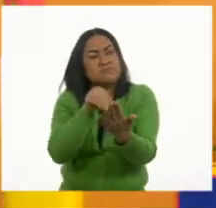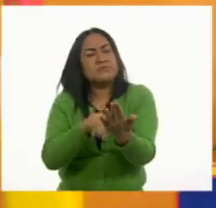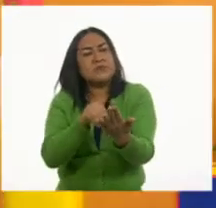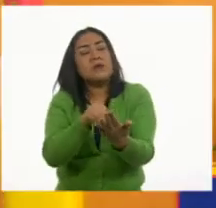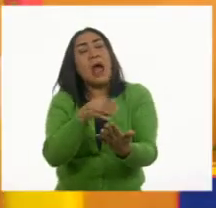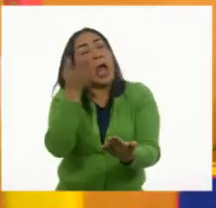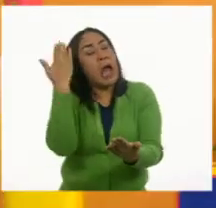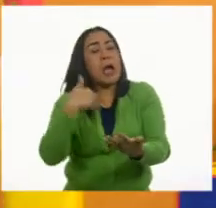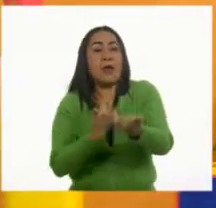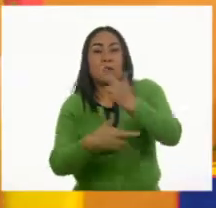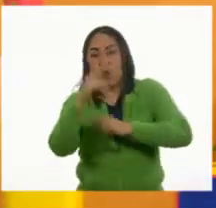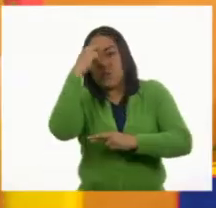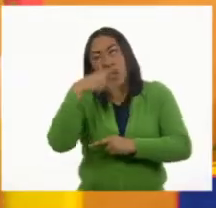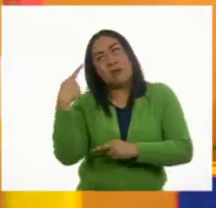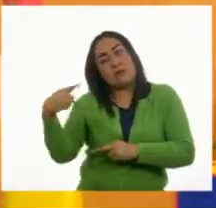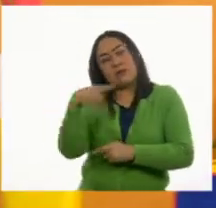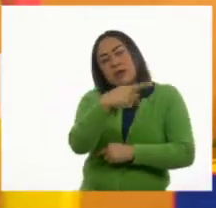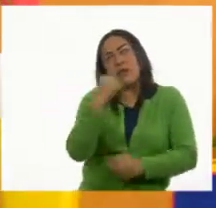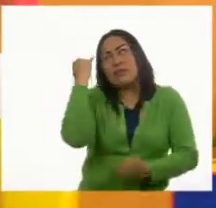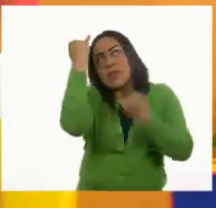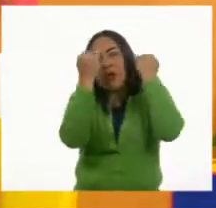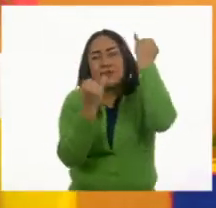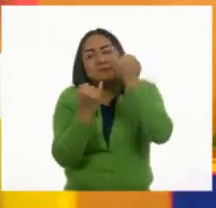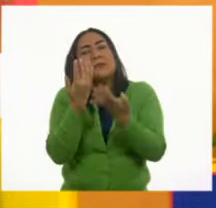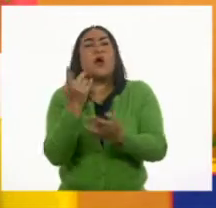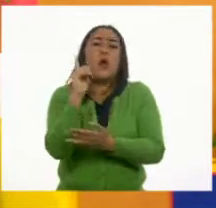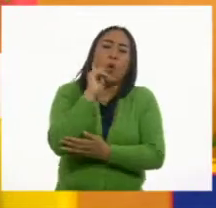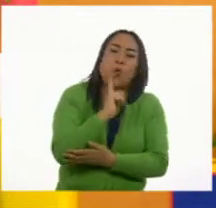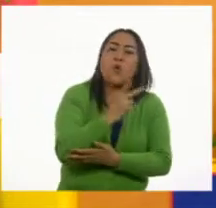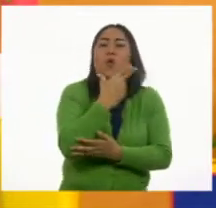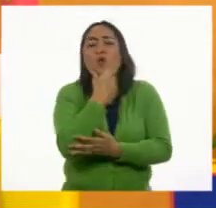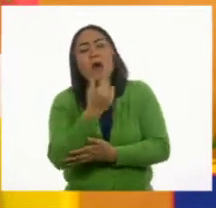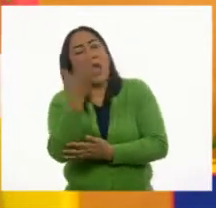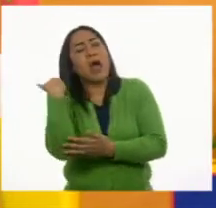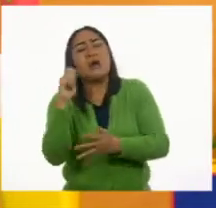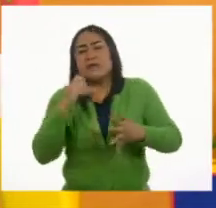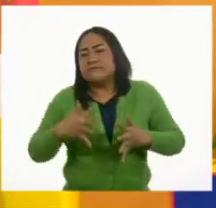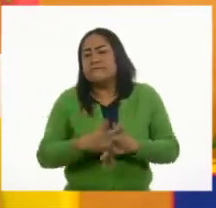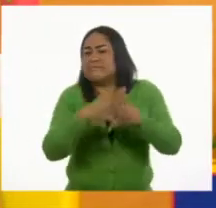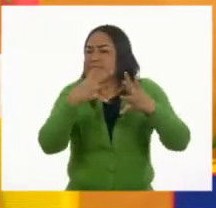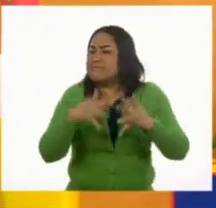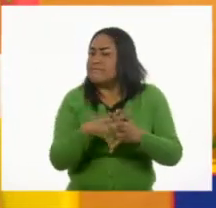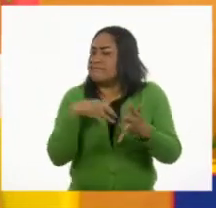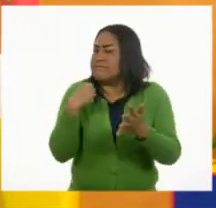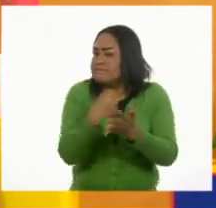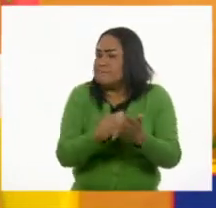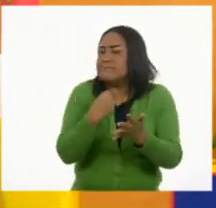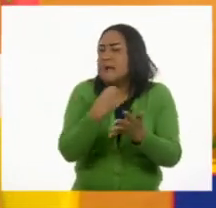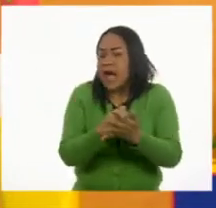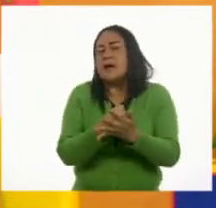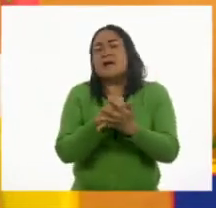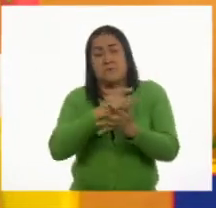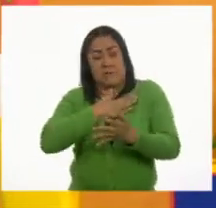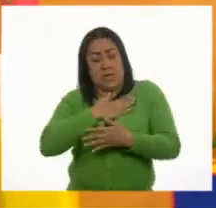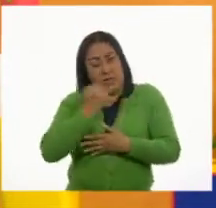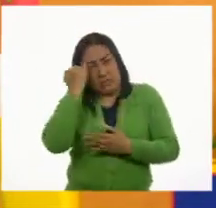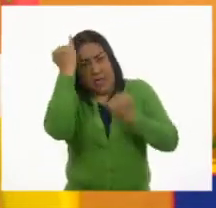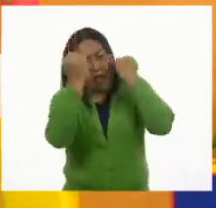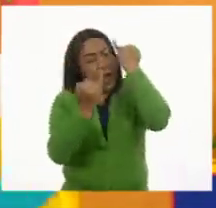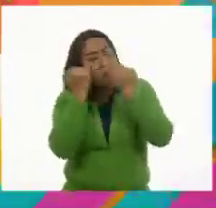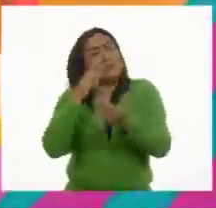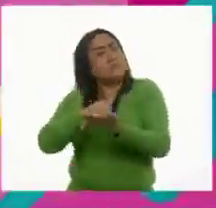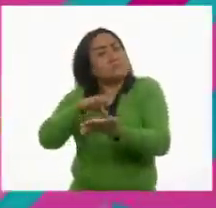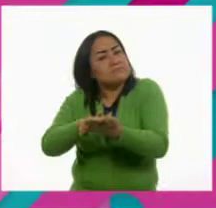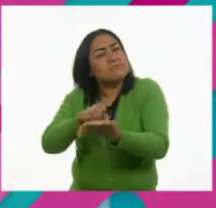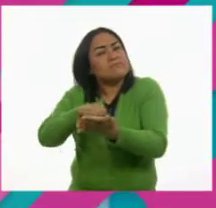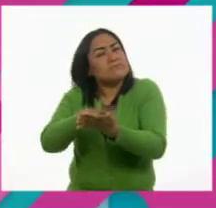Revolución Mexicana. Todos los hombres y mujeres que lucharon en aquella época plasmaron sus ideas ahí. De